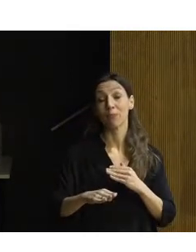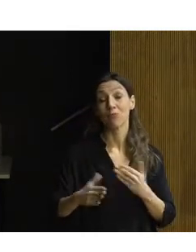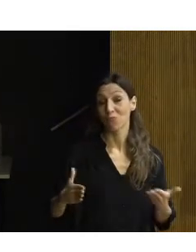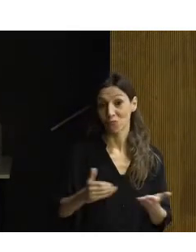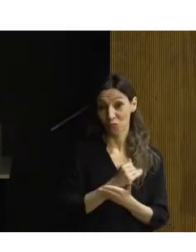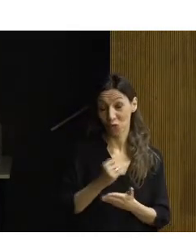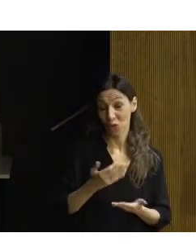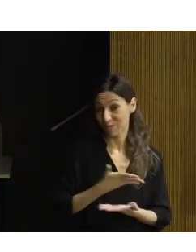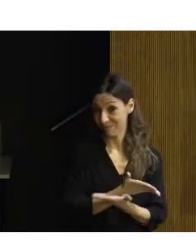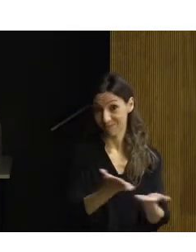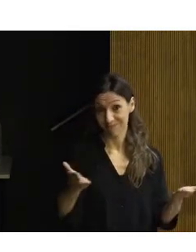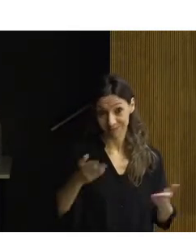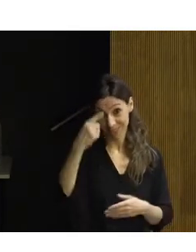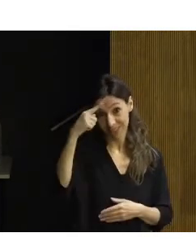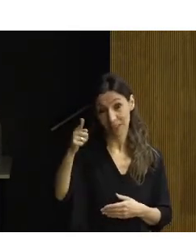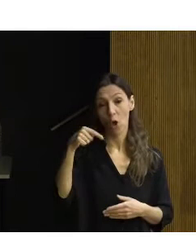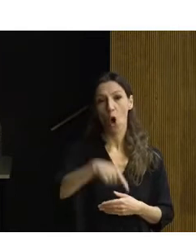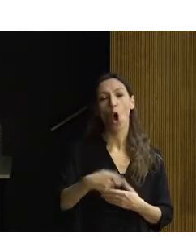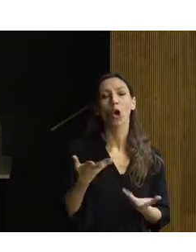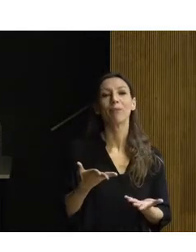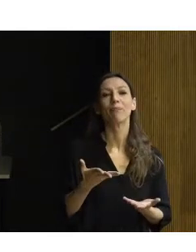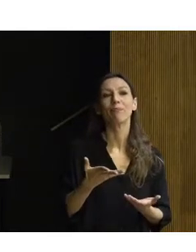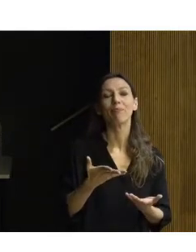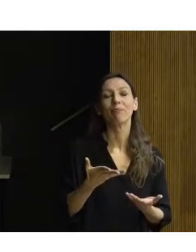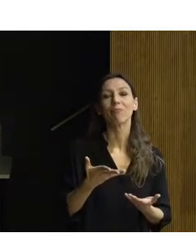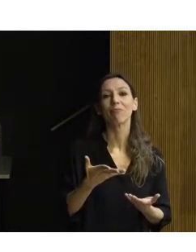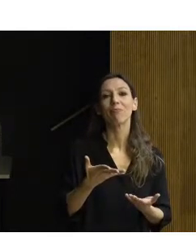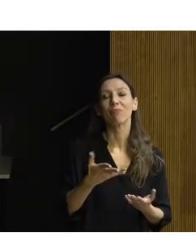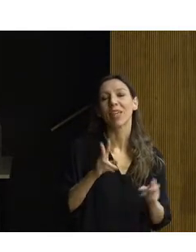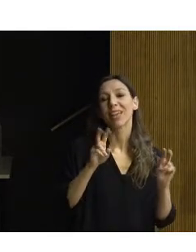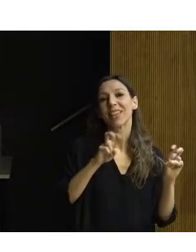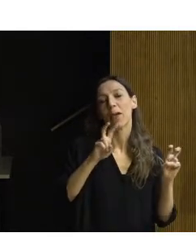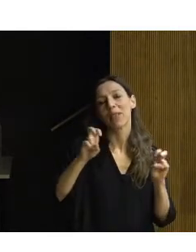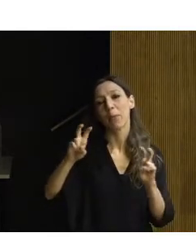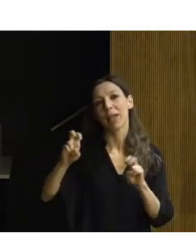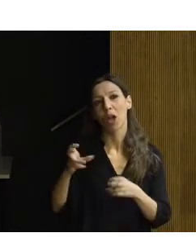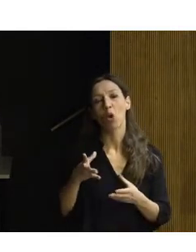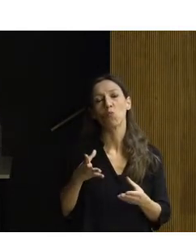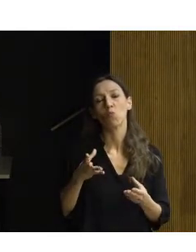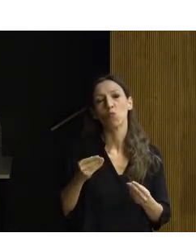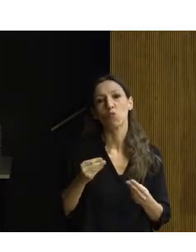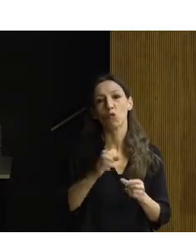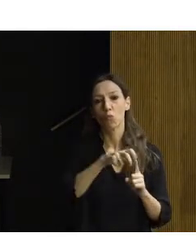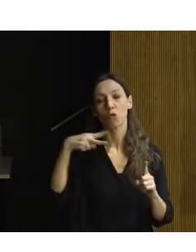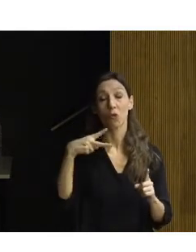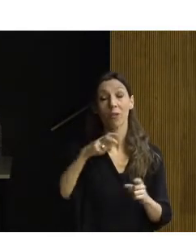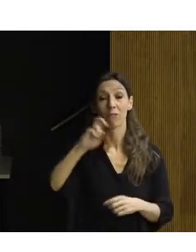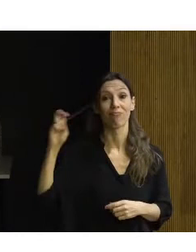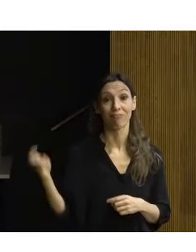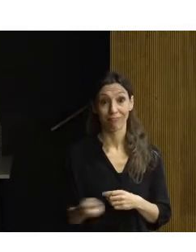toca todas las materias que hoy vamos a hablar aquí desde diferentes puntos de vista. O sea, por un lado, evidentemente, la accesibilidad